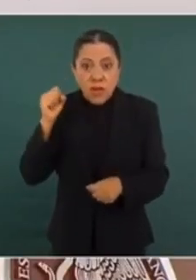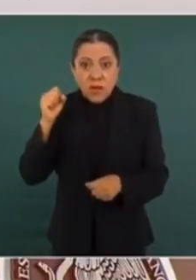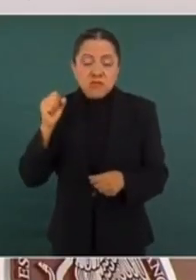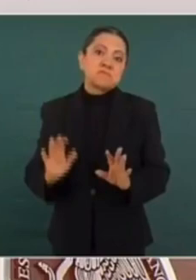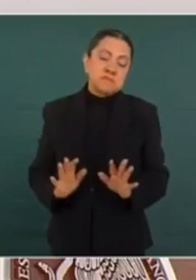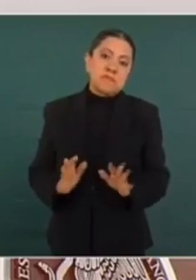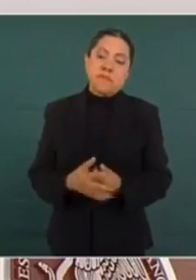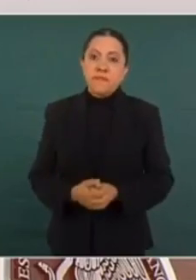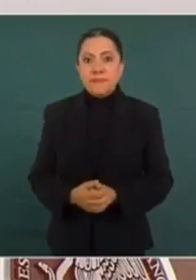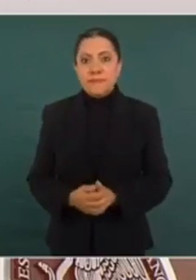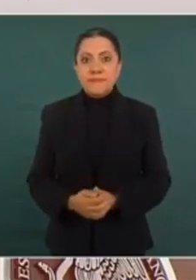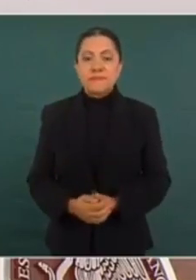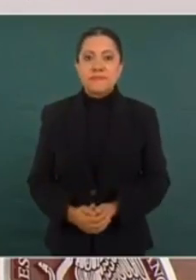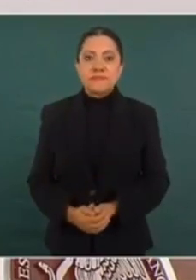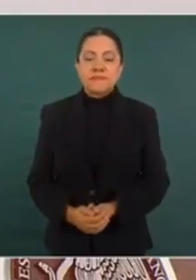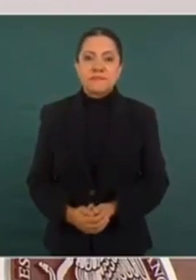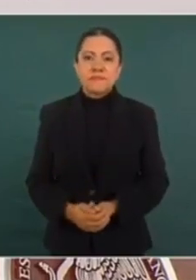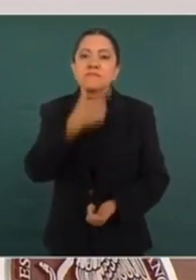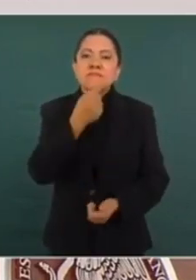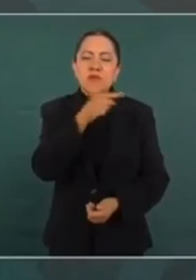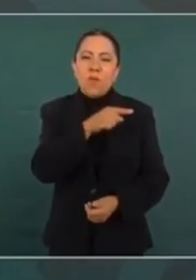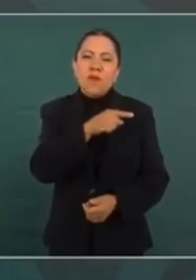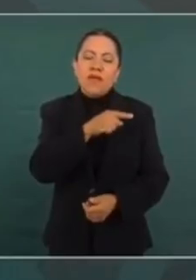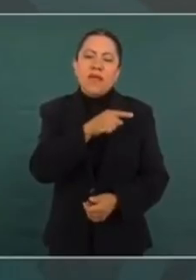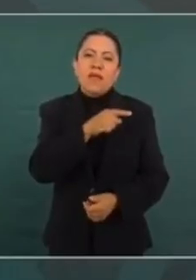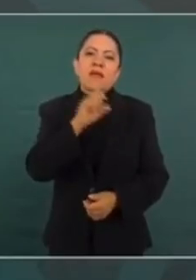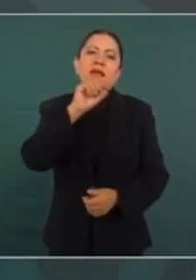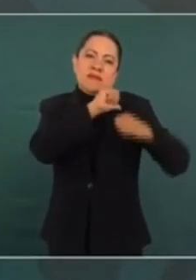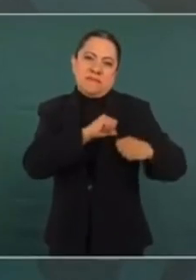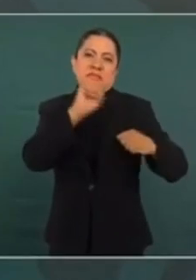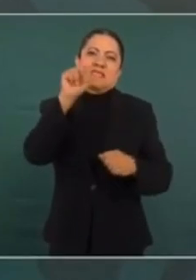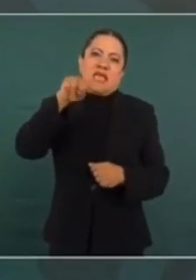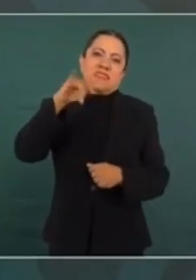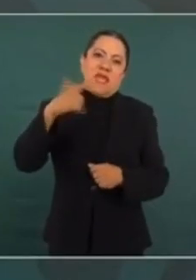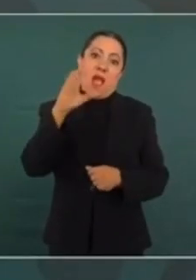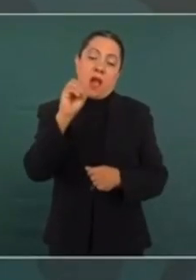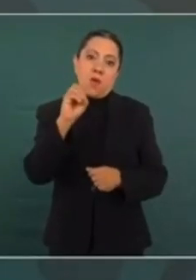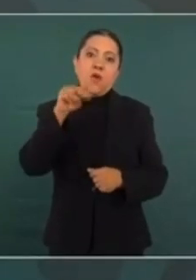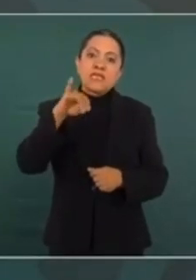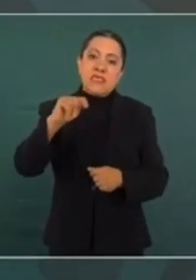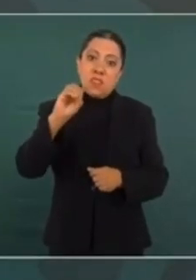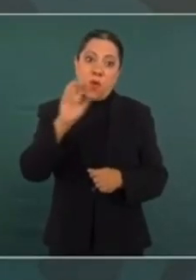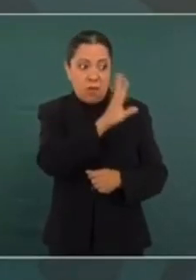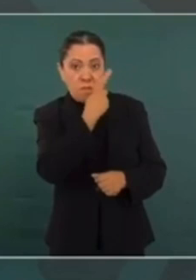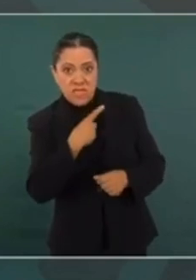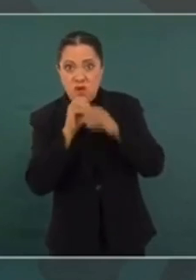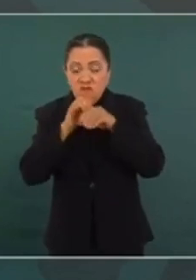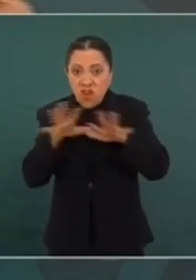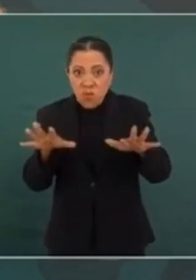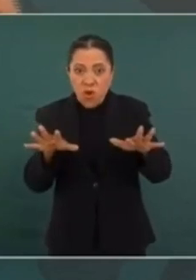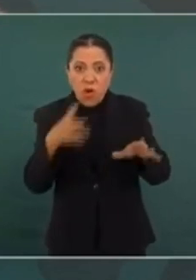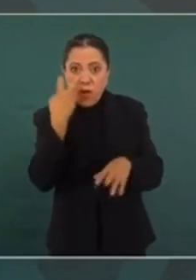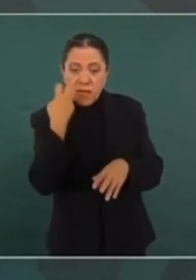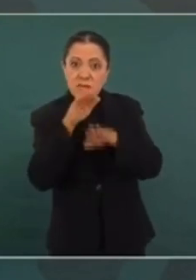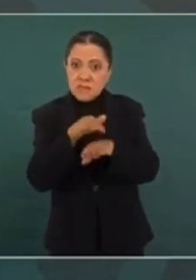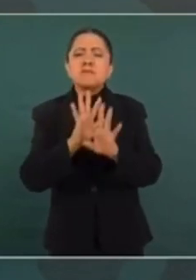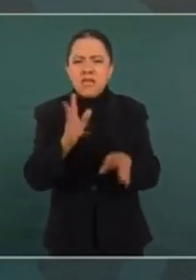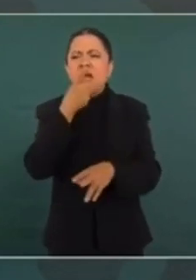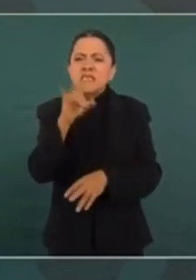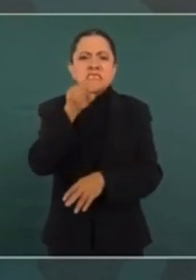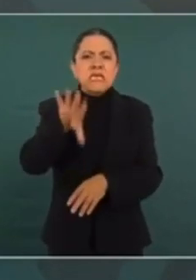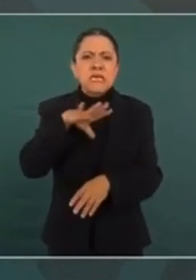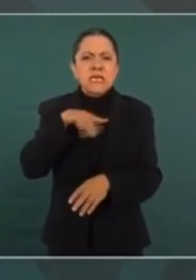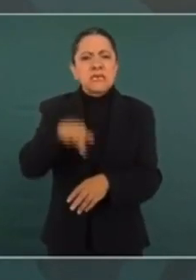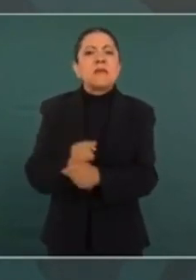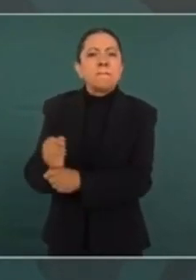Porque Santiago Nieto me informó sobre lo que les estoy planteando. Sí hubo una investigación para varios funcionarios,